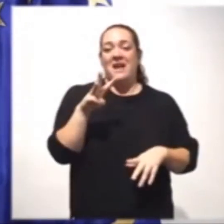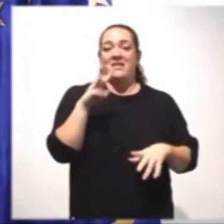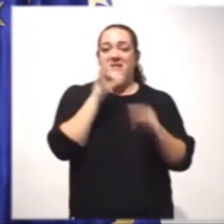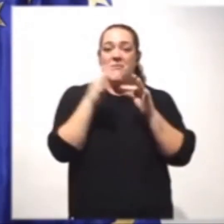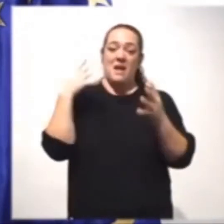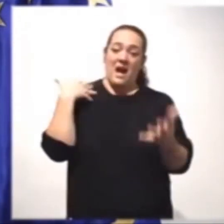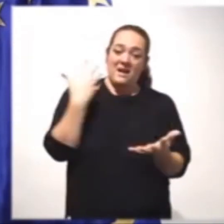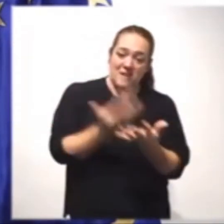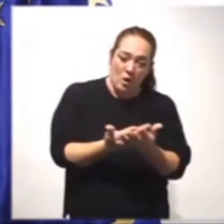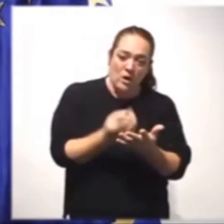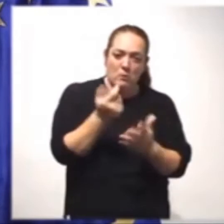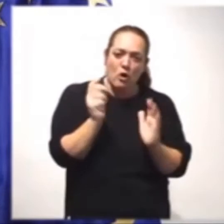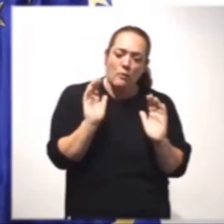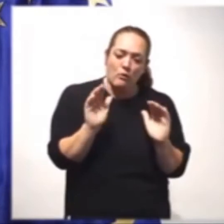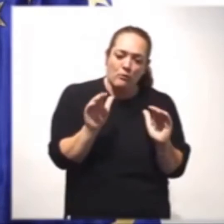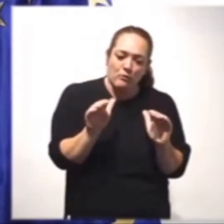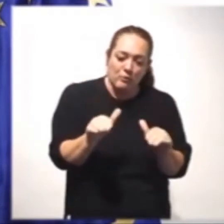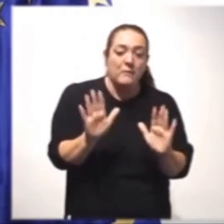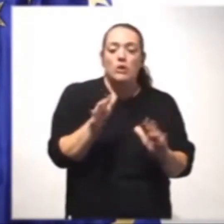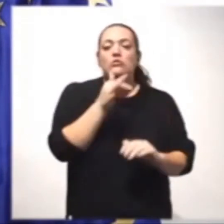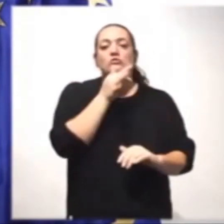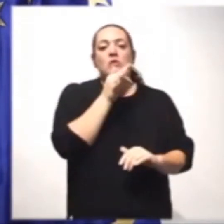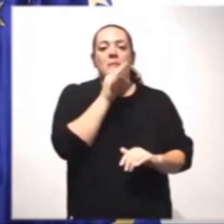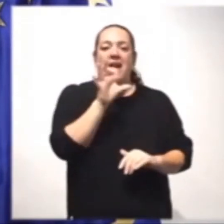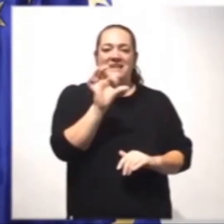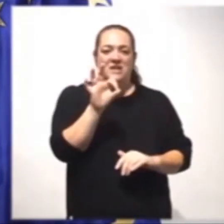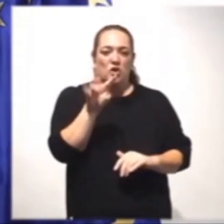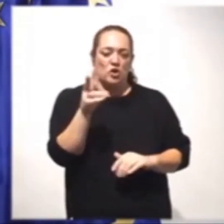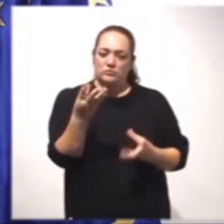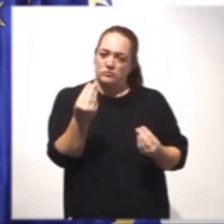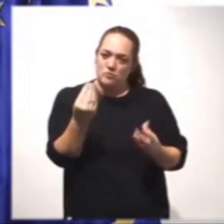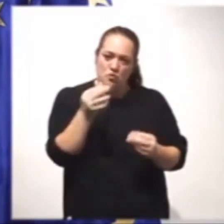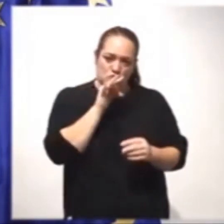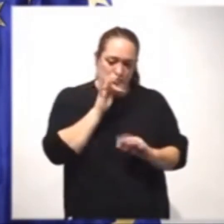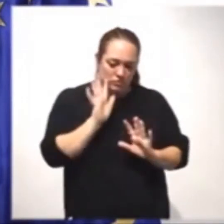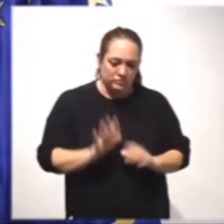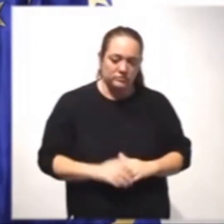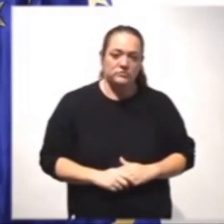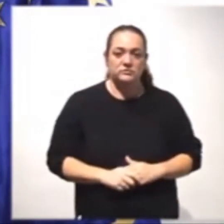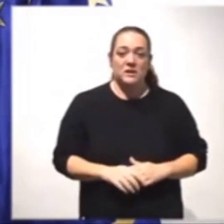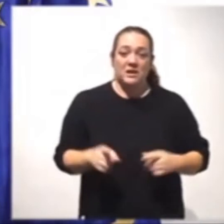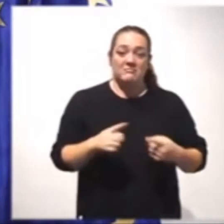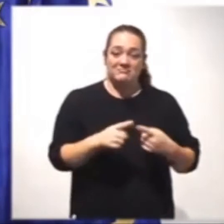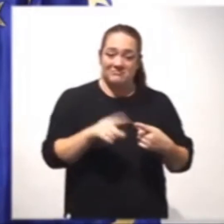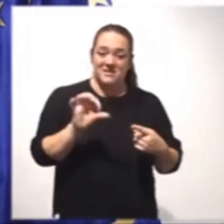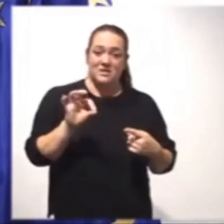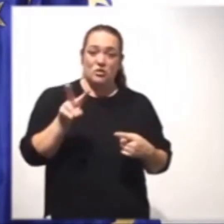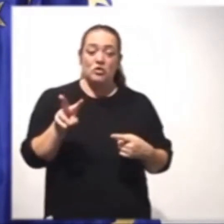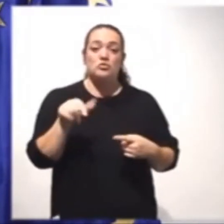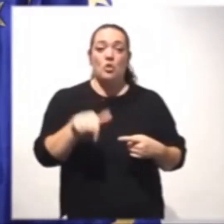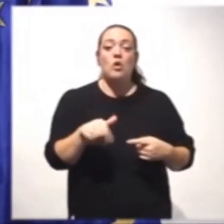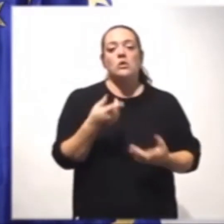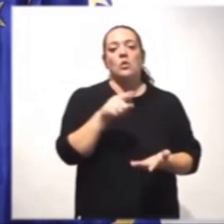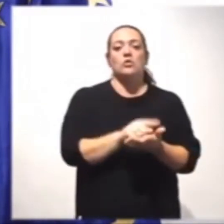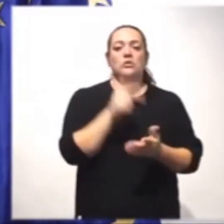Pero seguimos teniendo bastante dióxido de azufre. Bueno, esta variable, por ejemplo, hoy la van a volver a